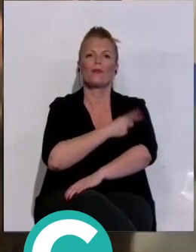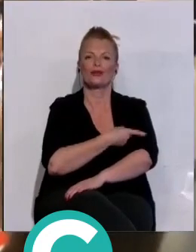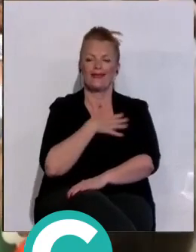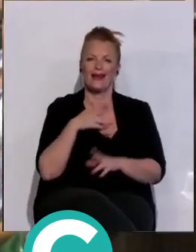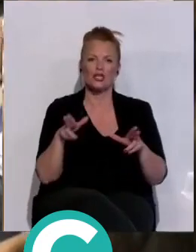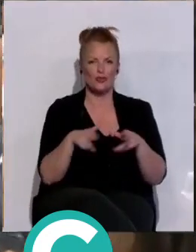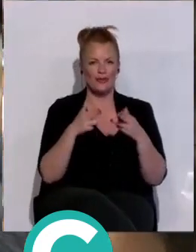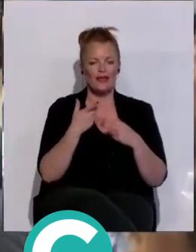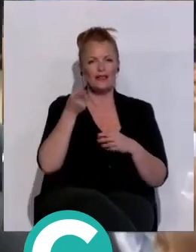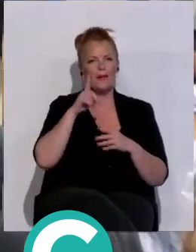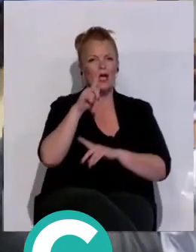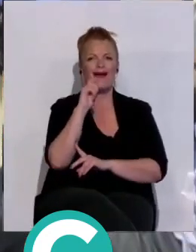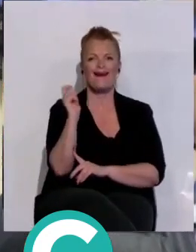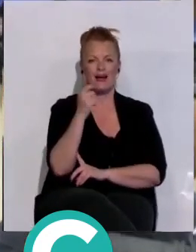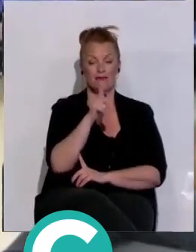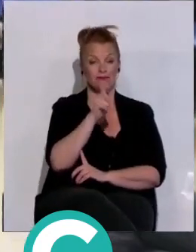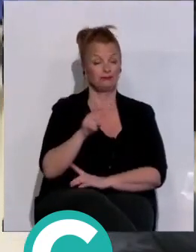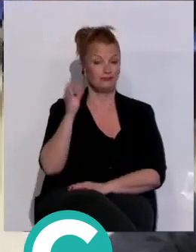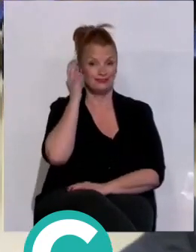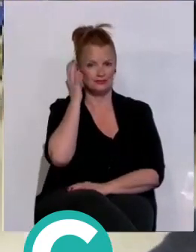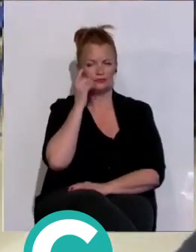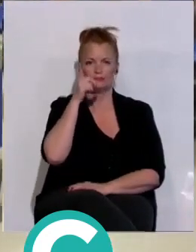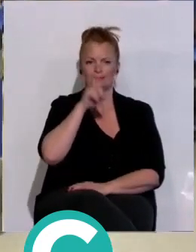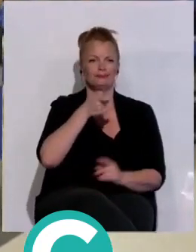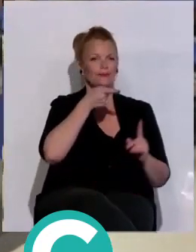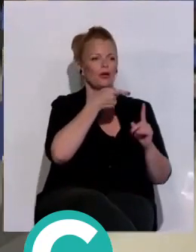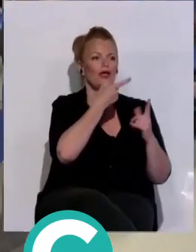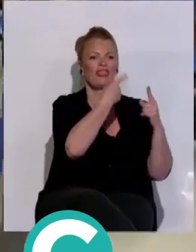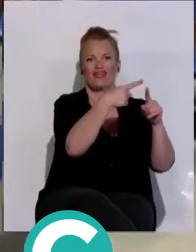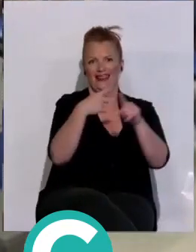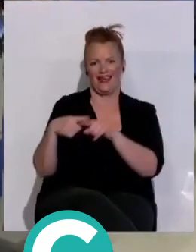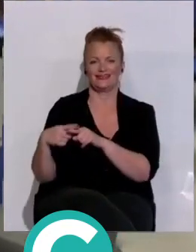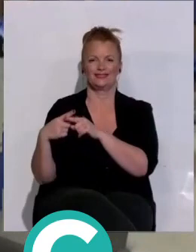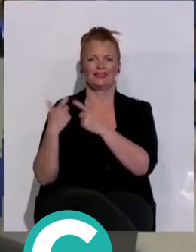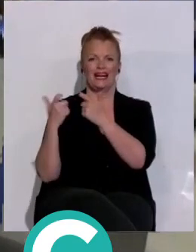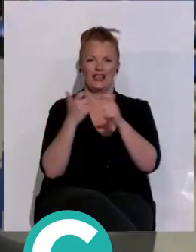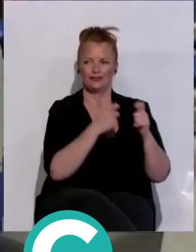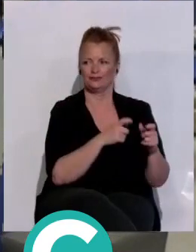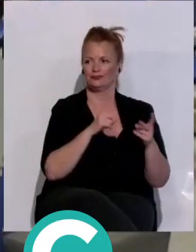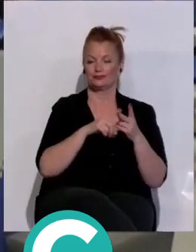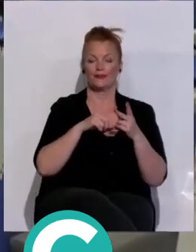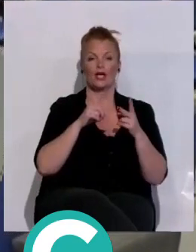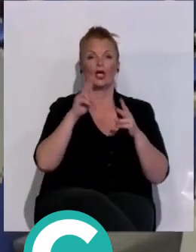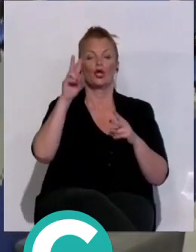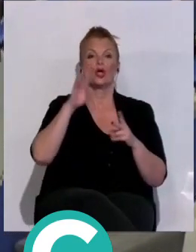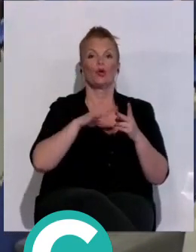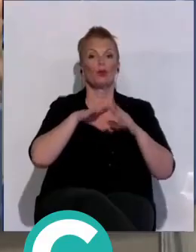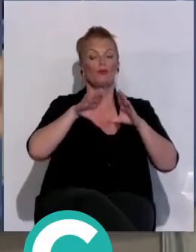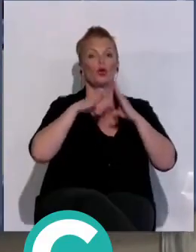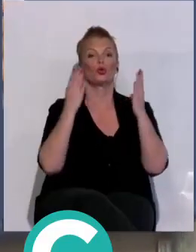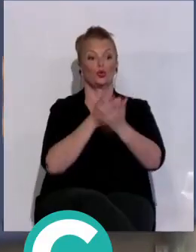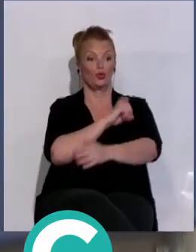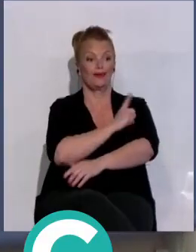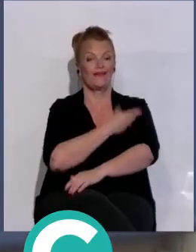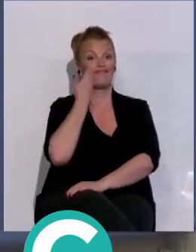así como los éxitos de las deportistas en sus respectivas disciplinas. Tour Universo Mujer se va a desarrollar este fin de semana